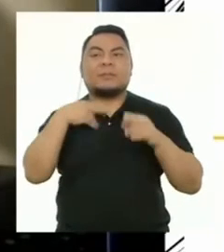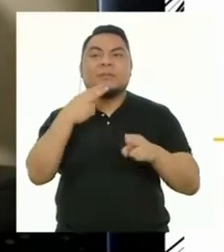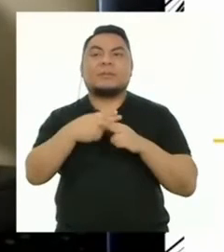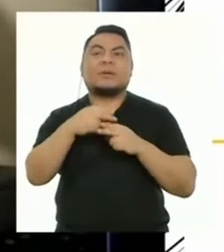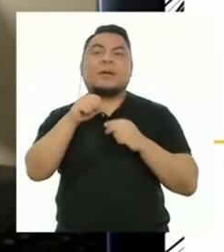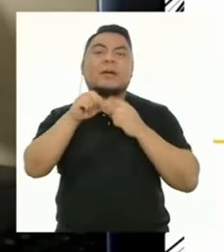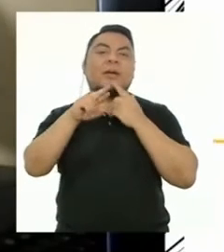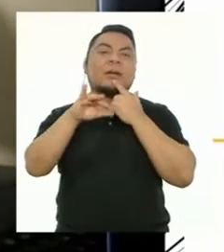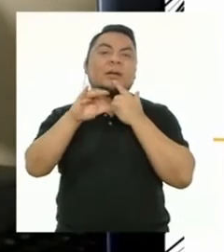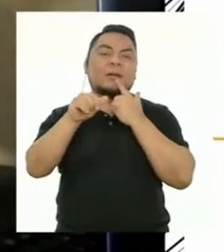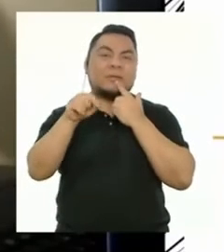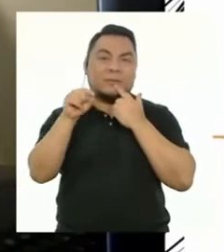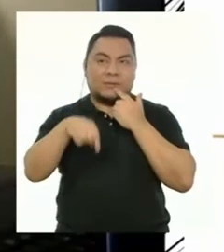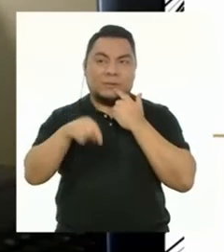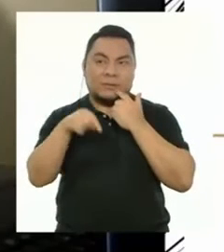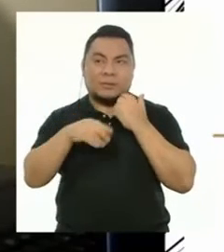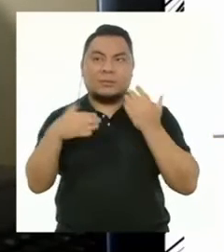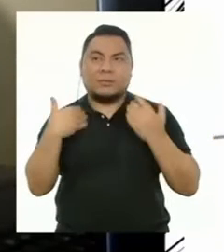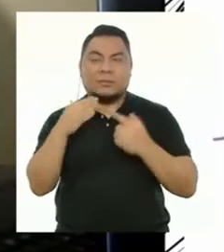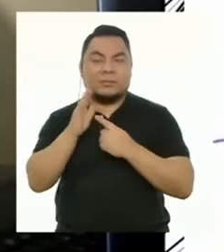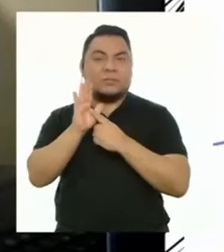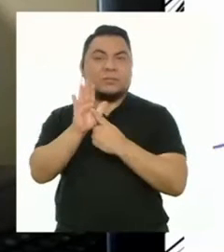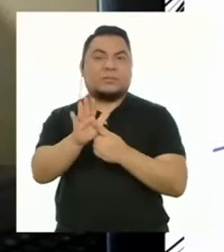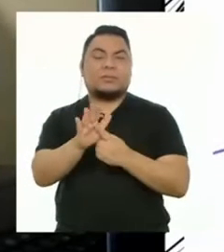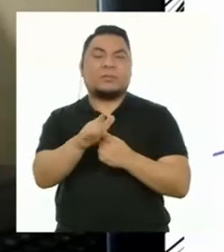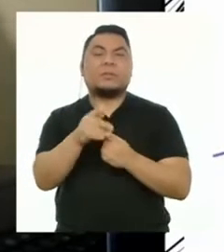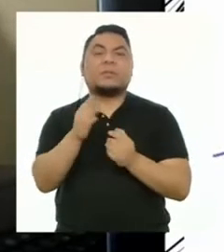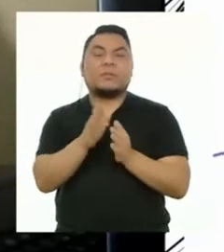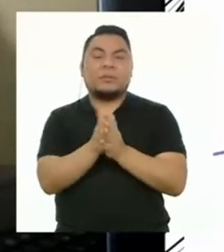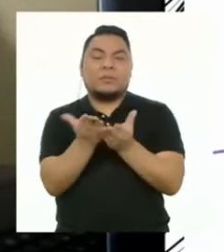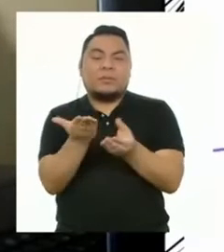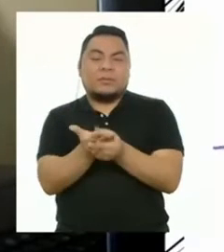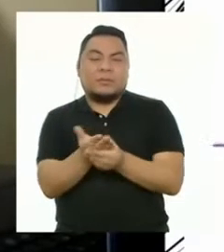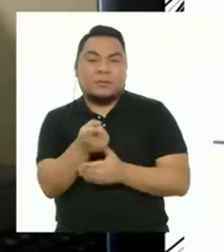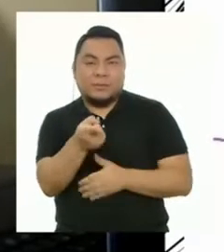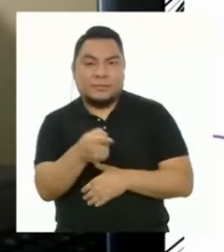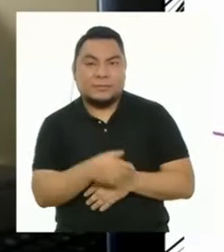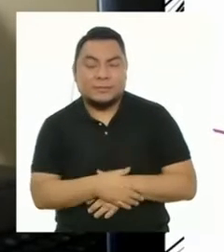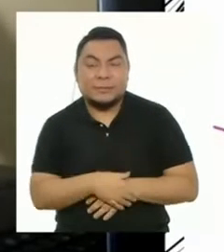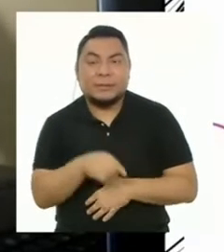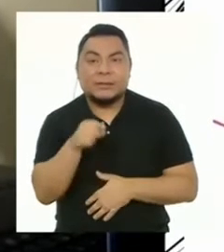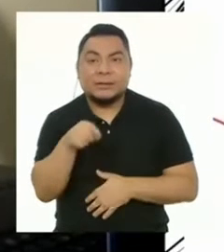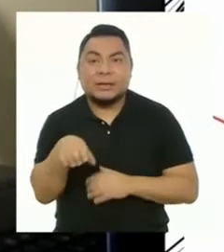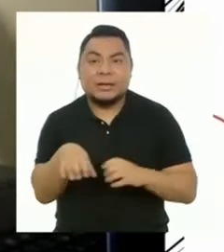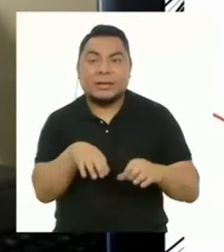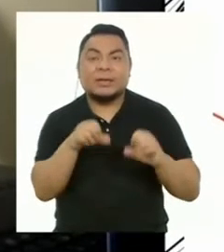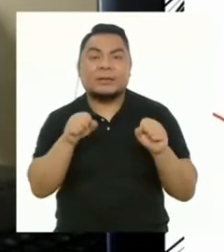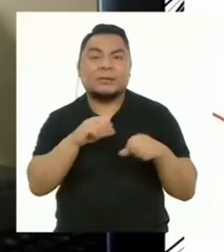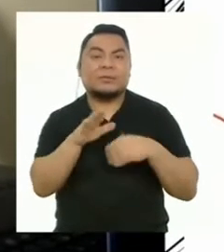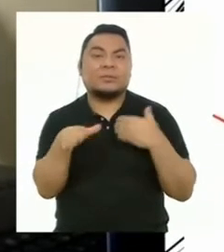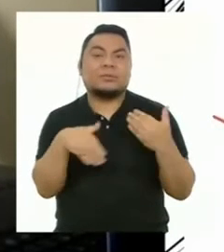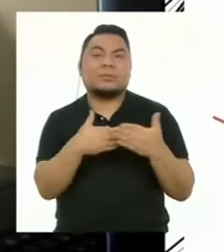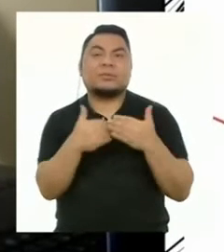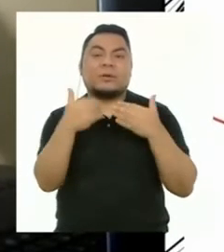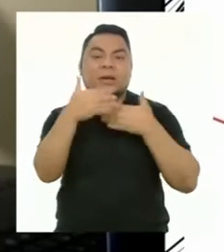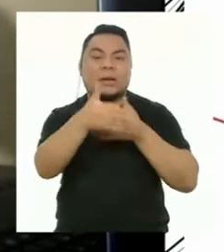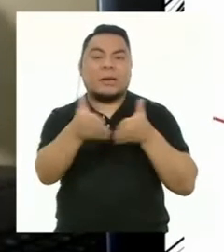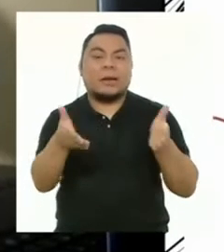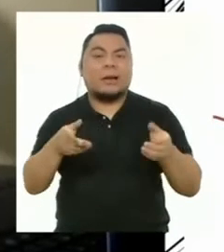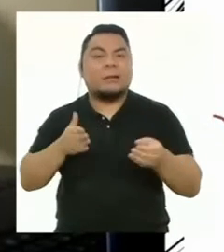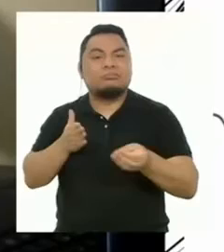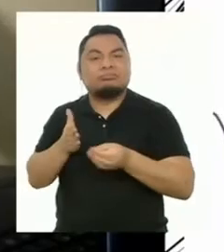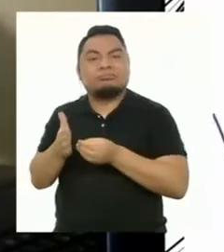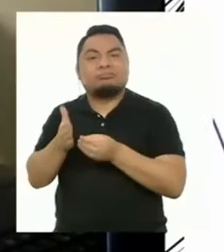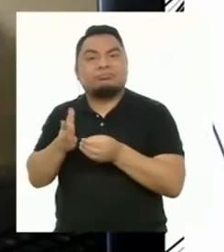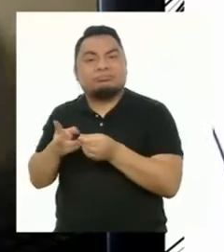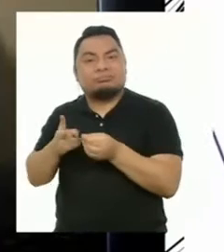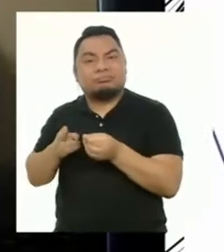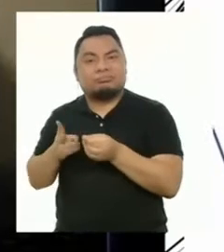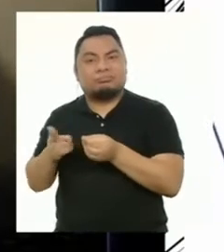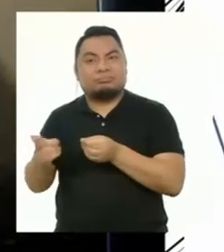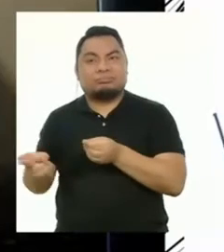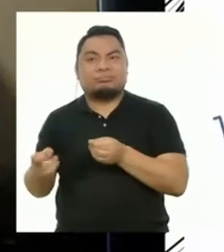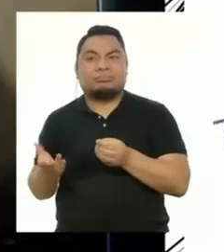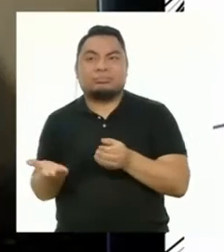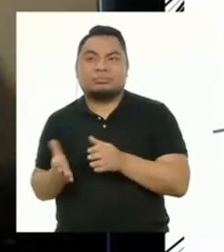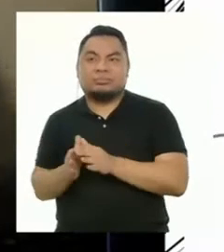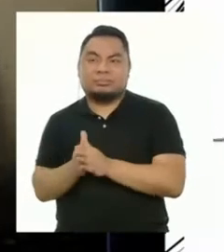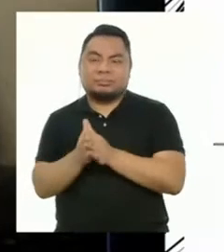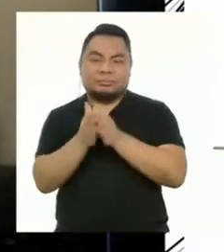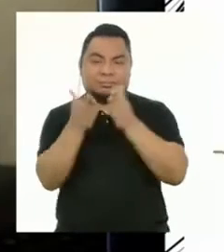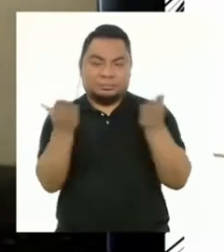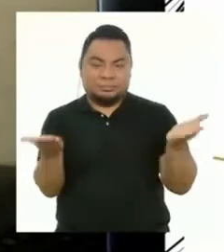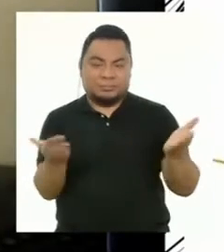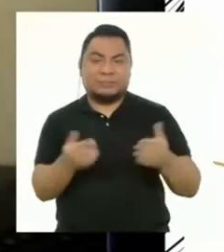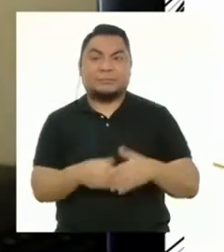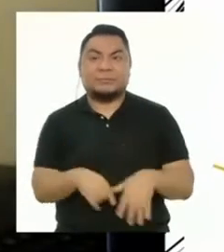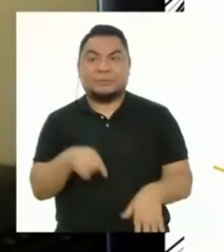nombre es Ariana y el día de hoy les voy a presentar a mi portafolio. Este lo hice a base de cajas de cartón, las cuales he decorado.